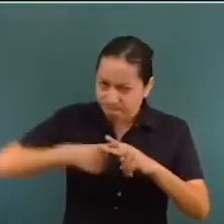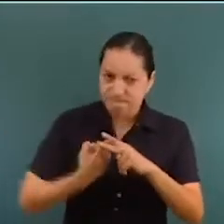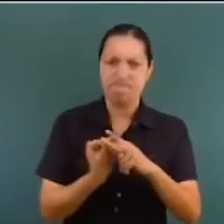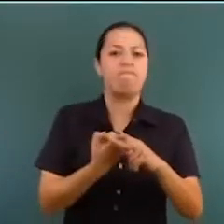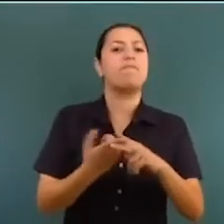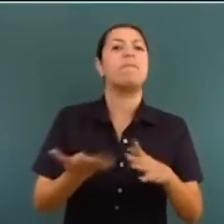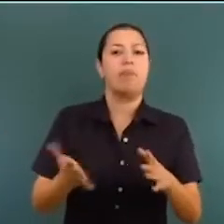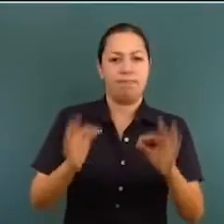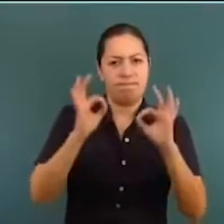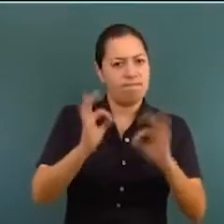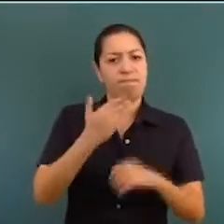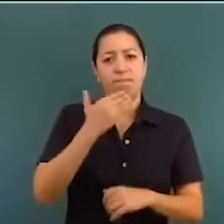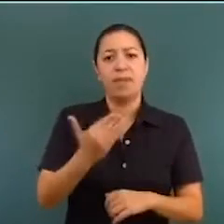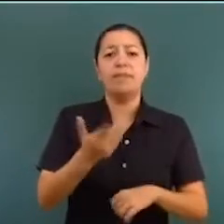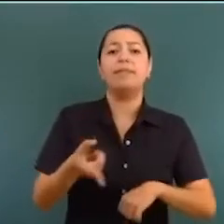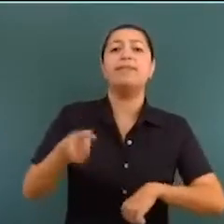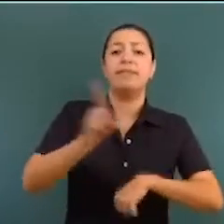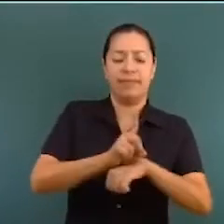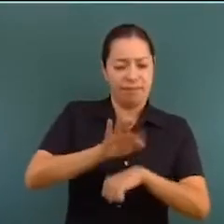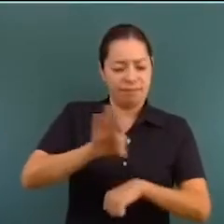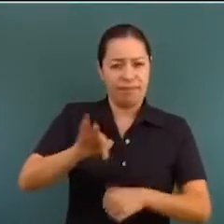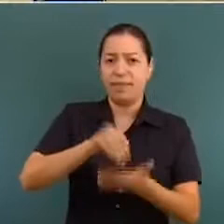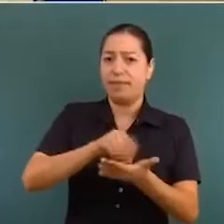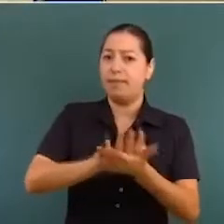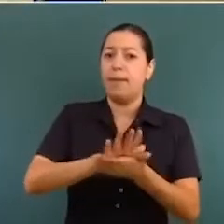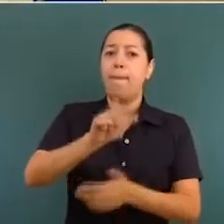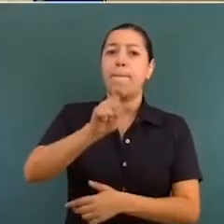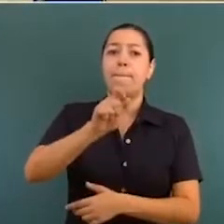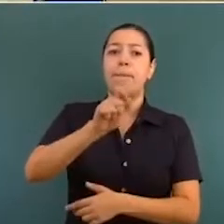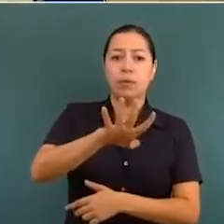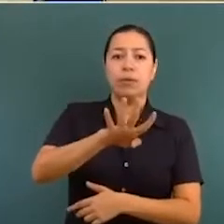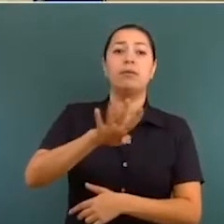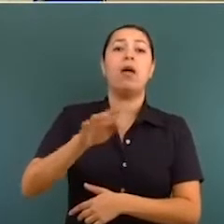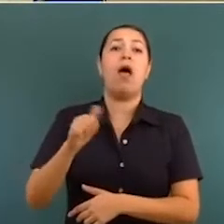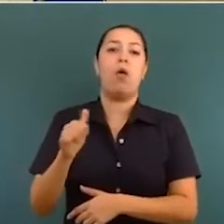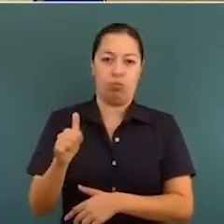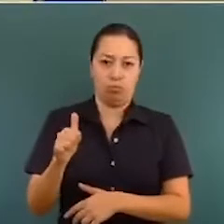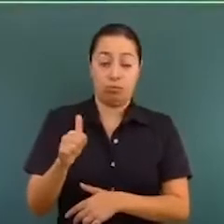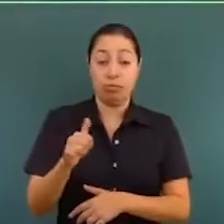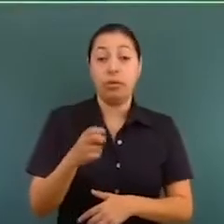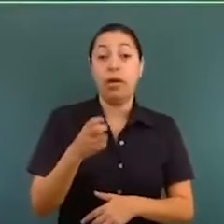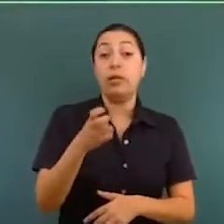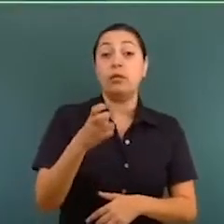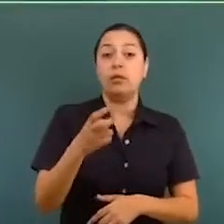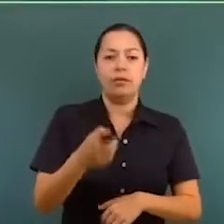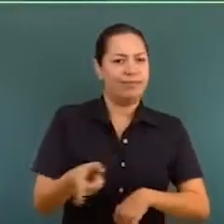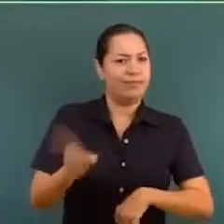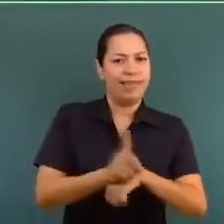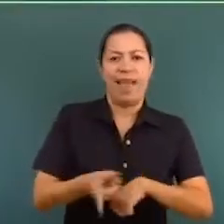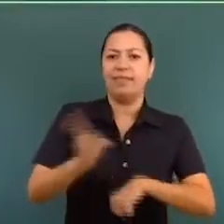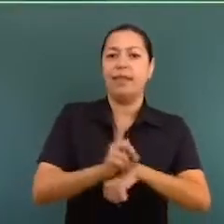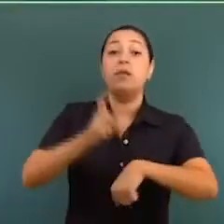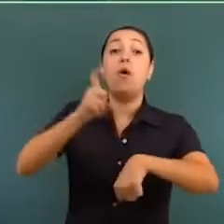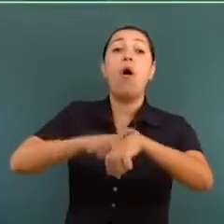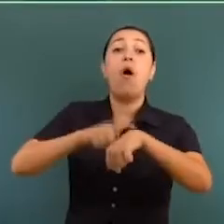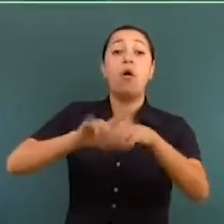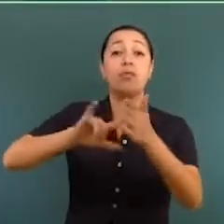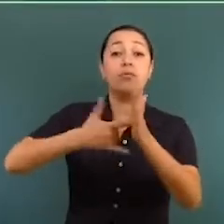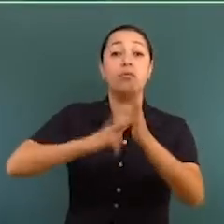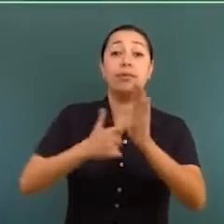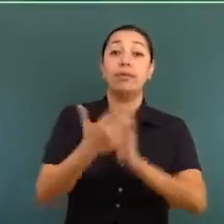para el día 24. Todos los días a las cinco de la tarde informa